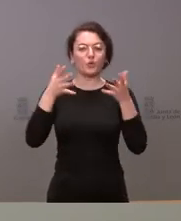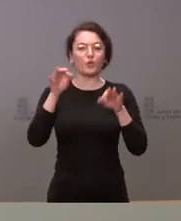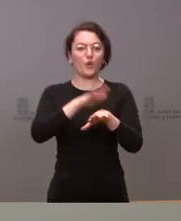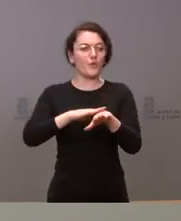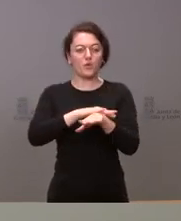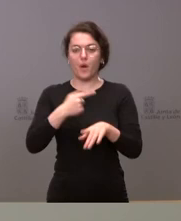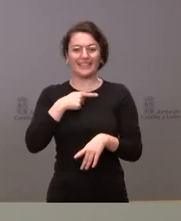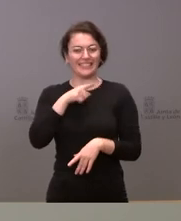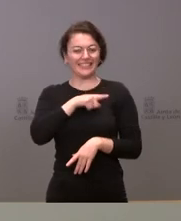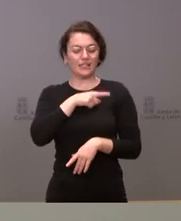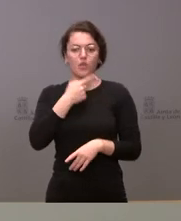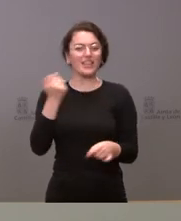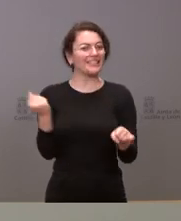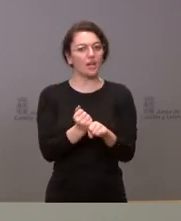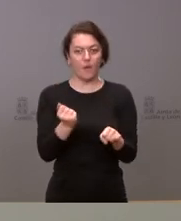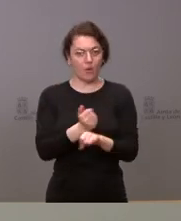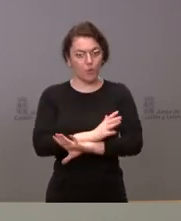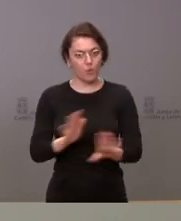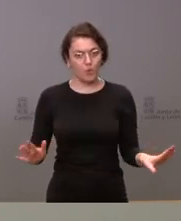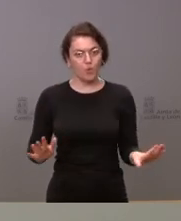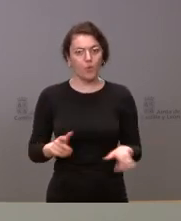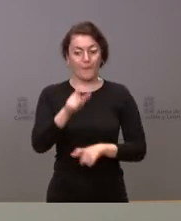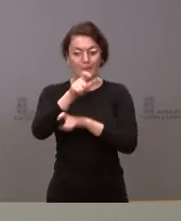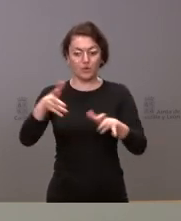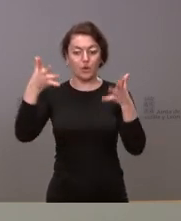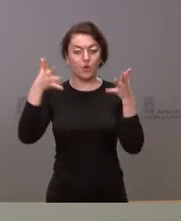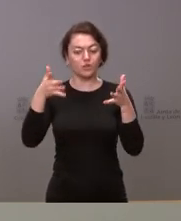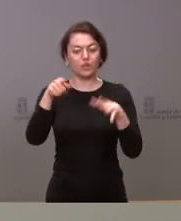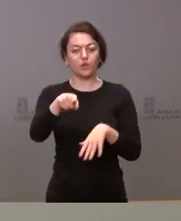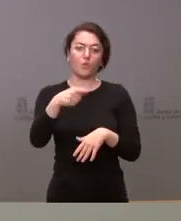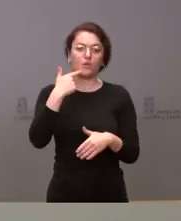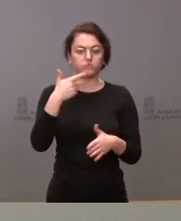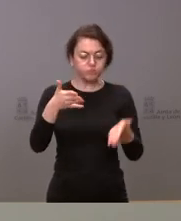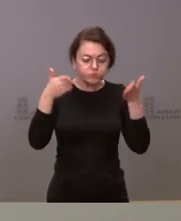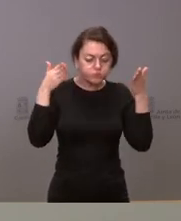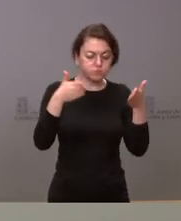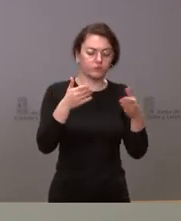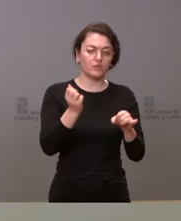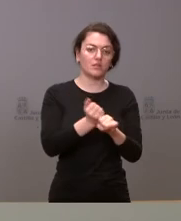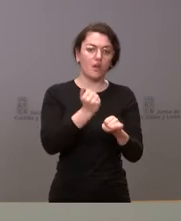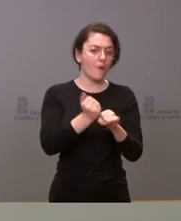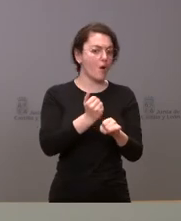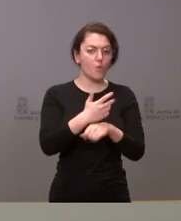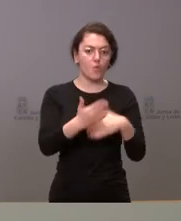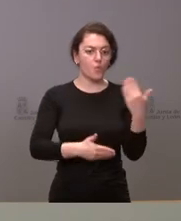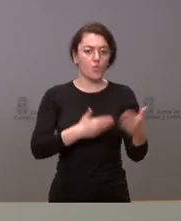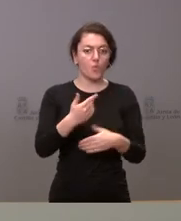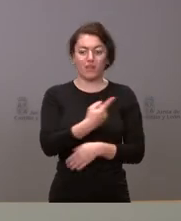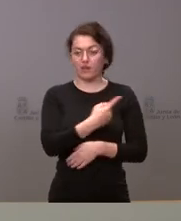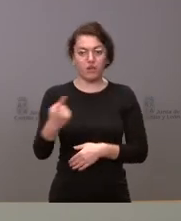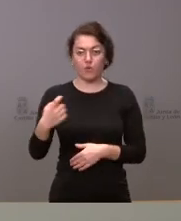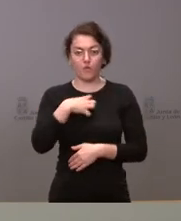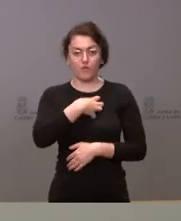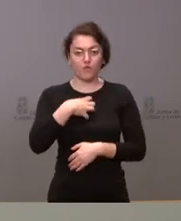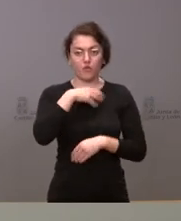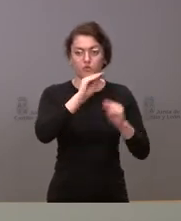consejeros están muy en sus tareas muy centrados en su actividad cada uno en sus funciones